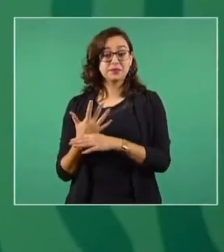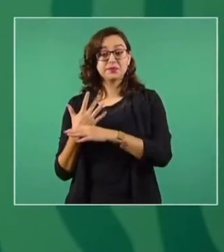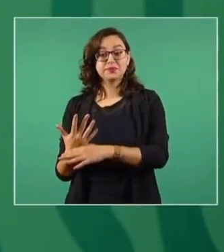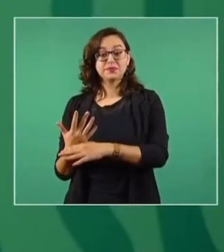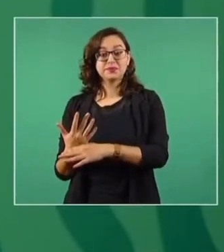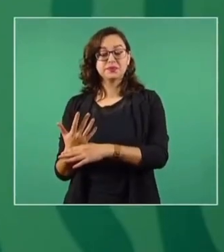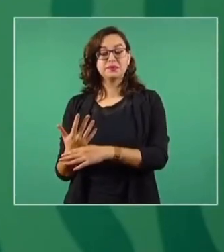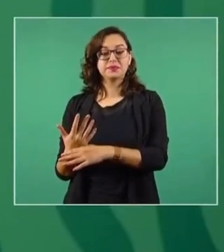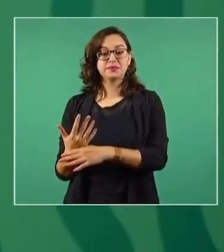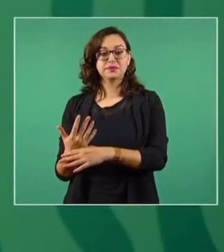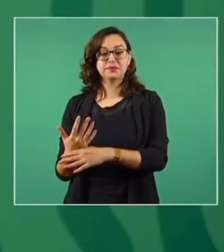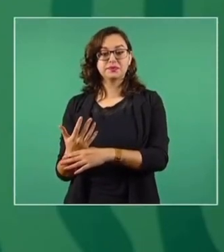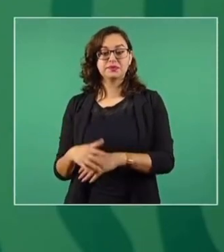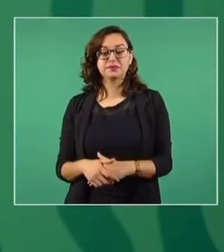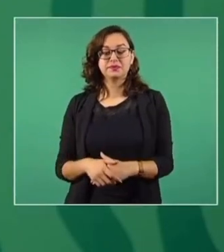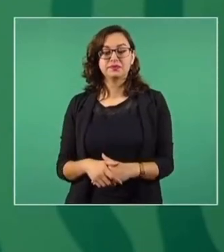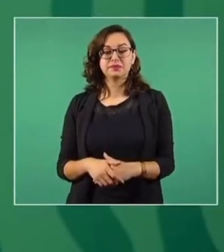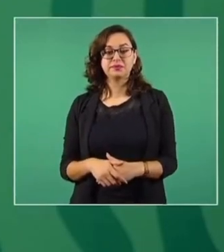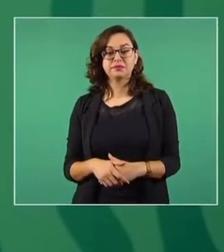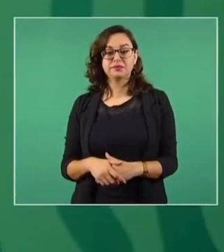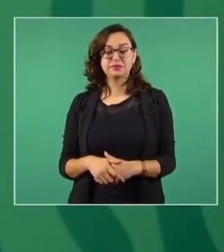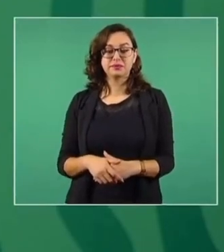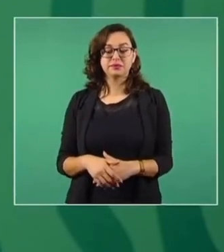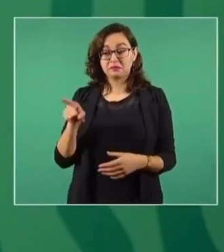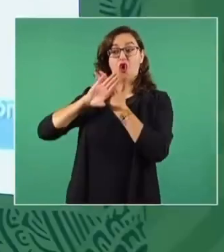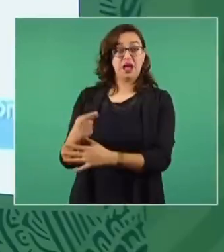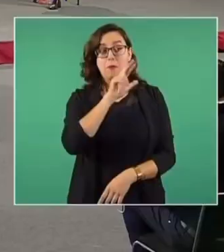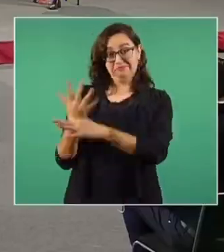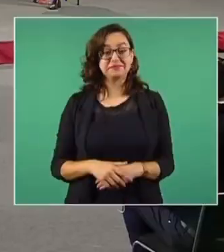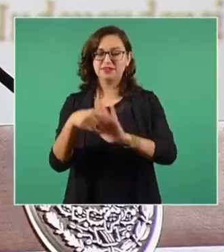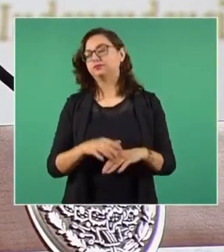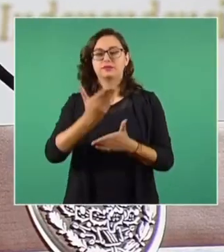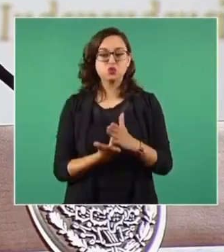que yo estaba recibiendo dinero del gobierno ruso.